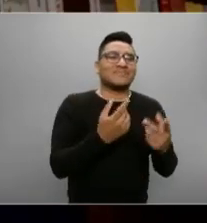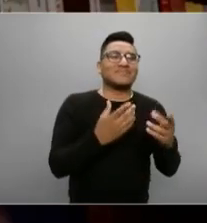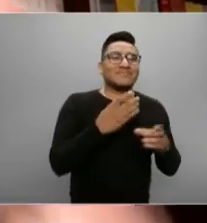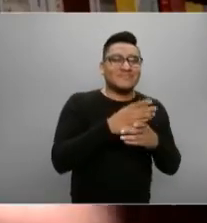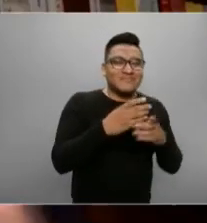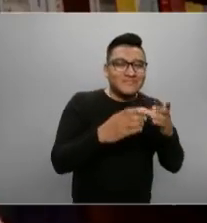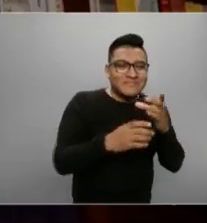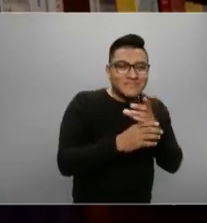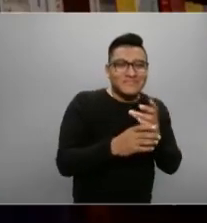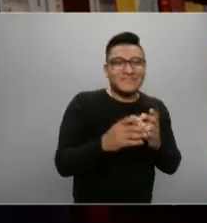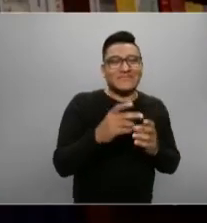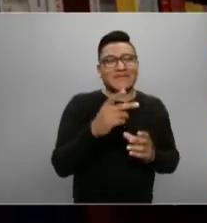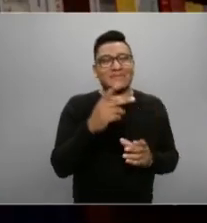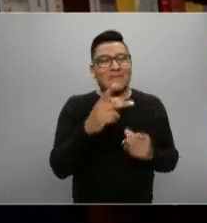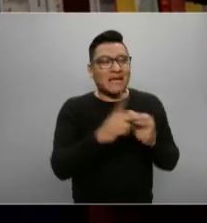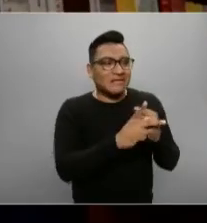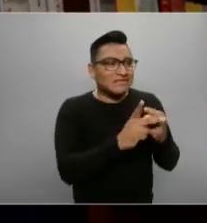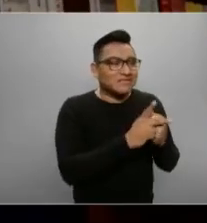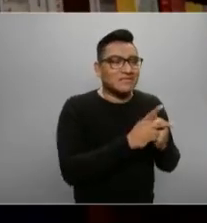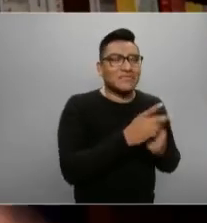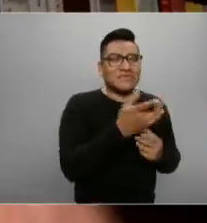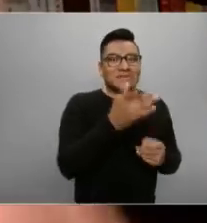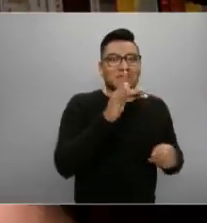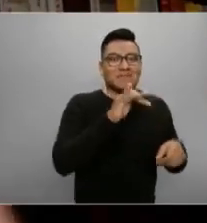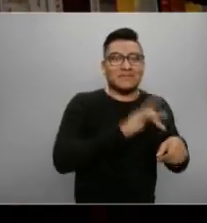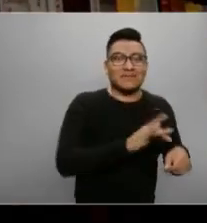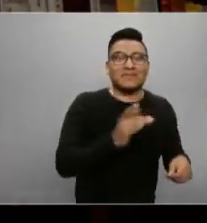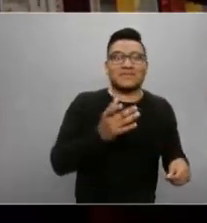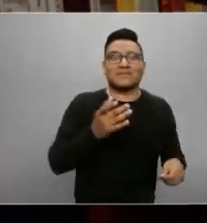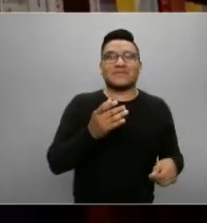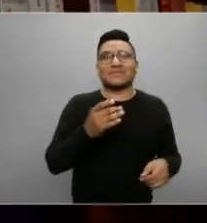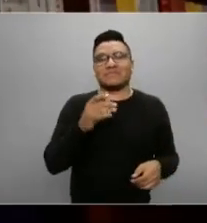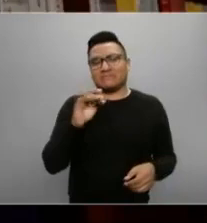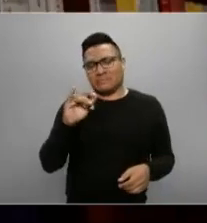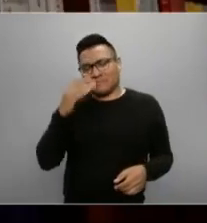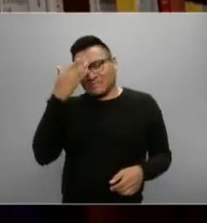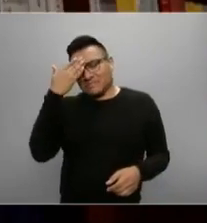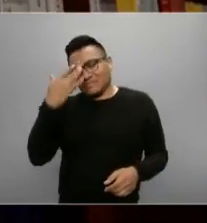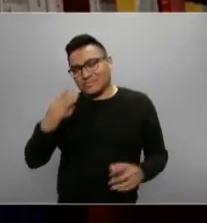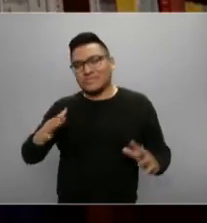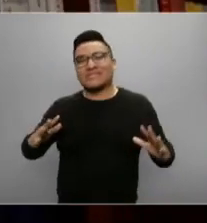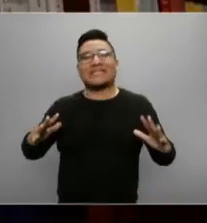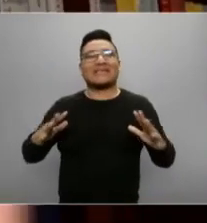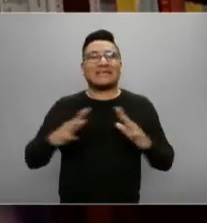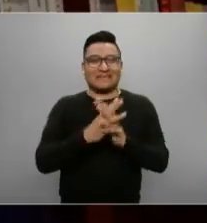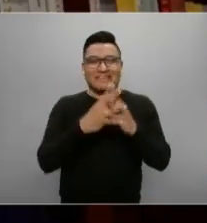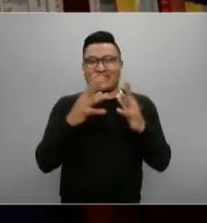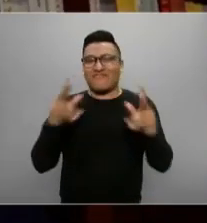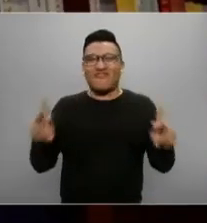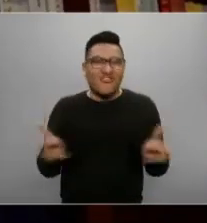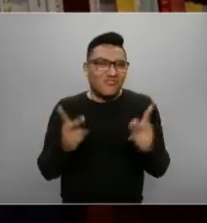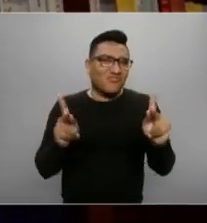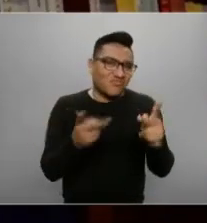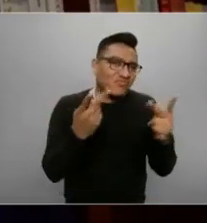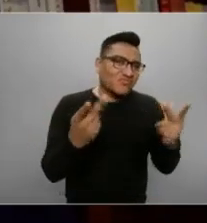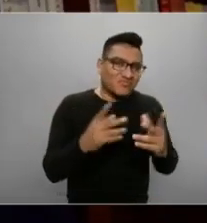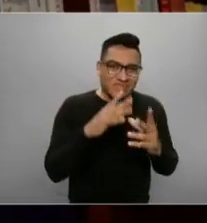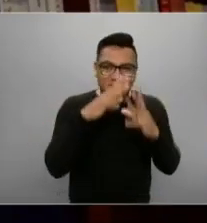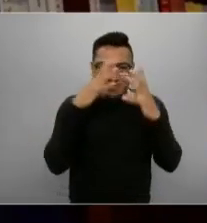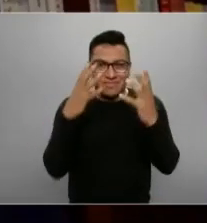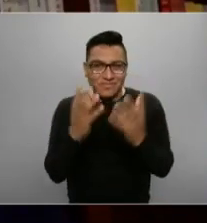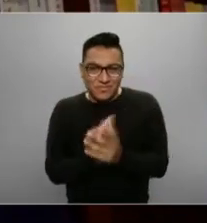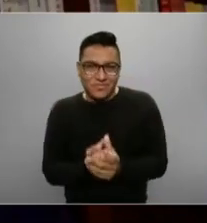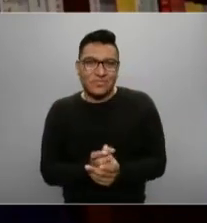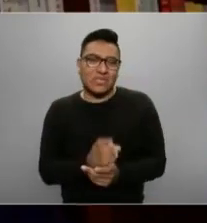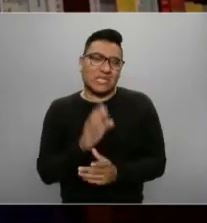medio de una guerra comercial, claro que se acaban de polarizar algunos